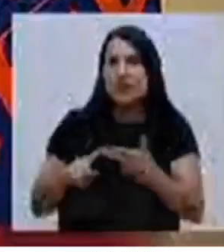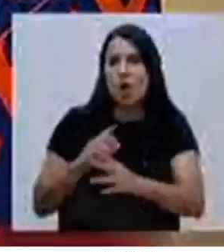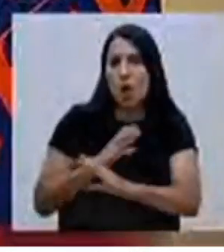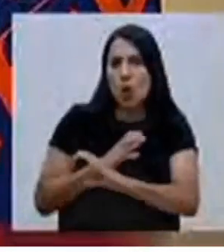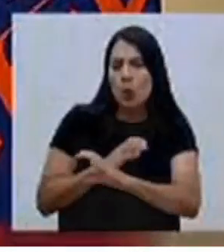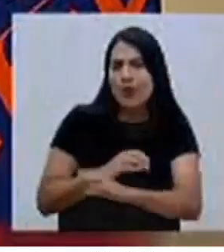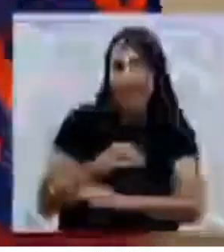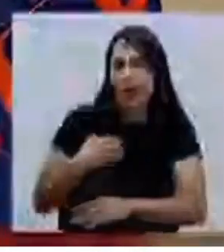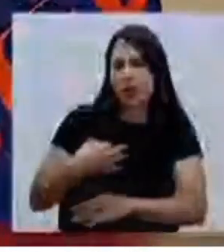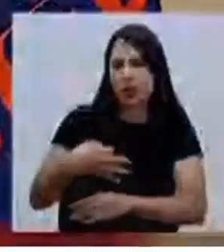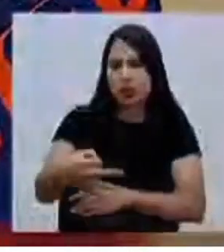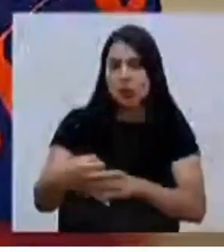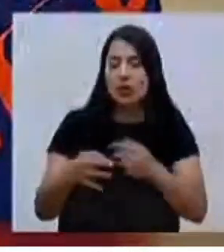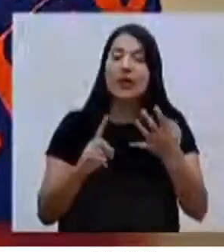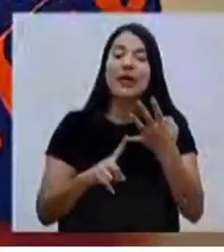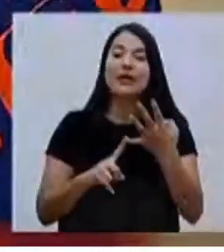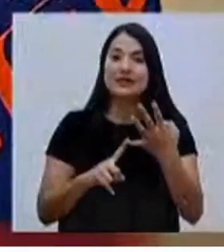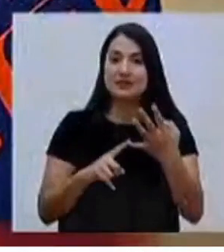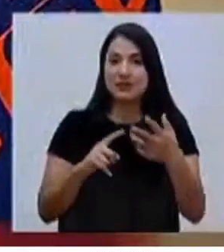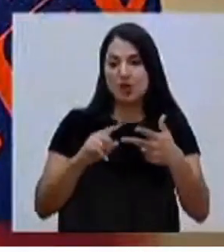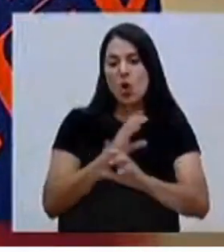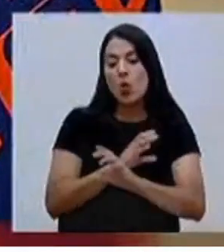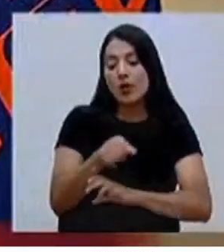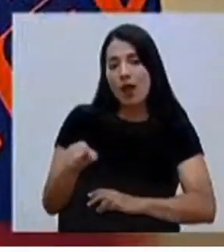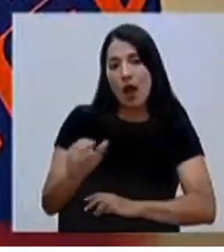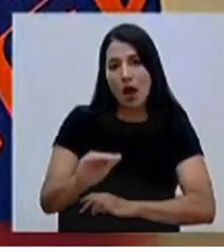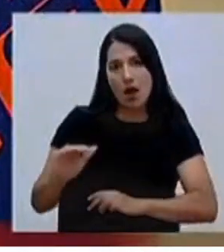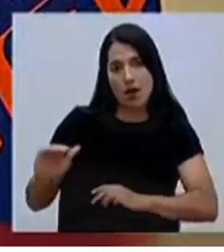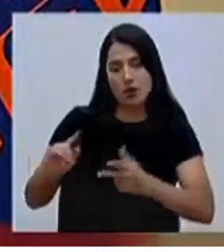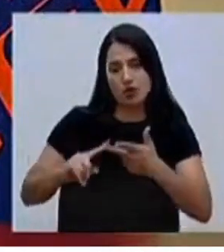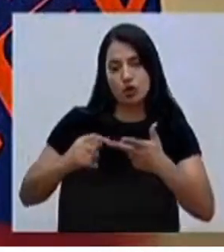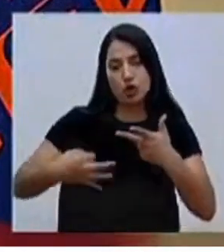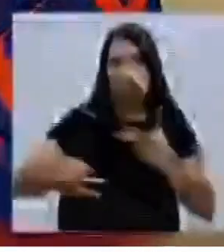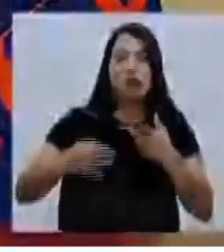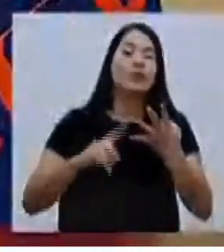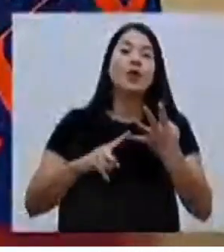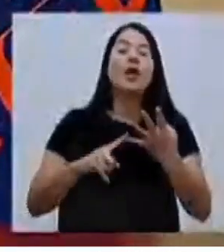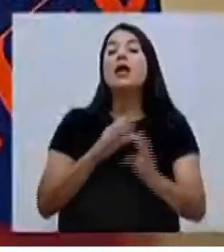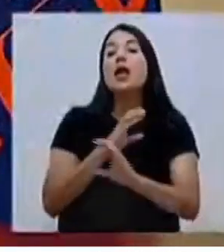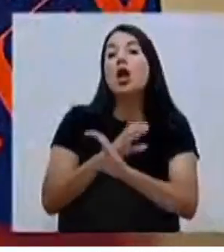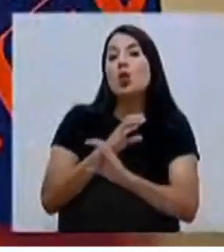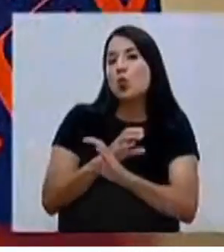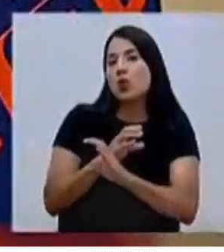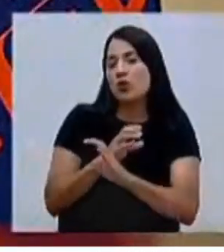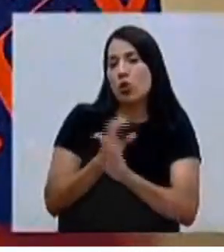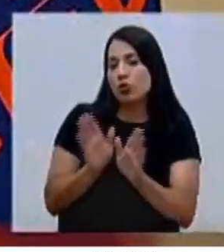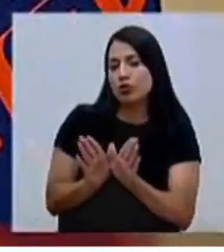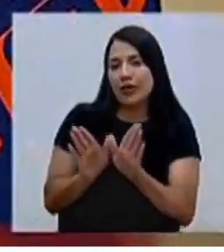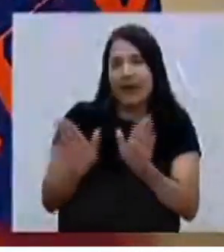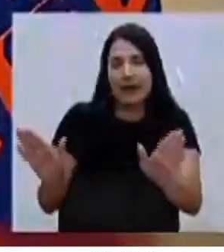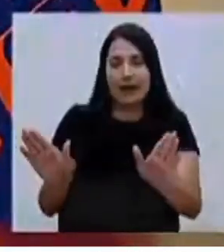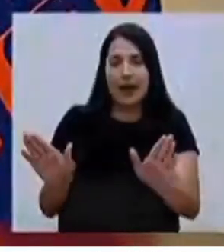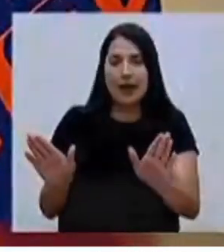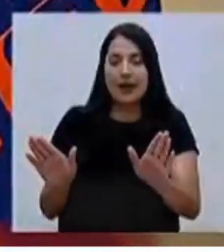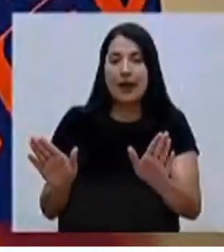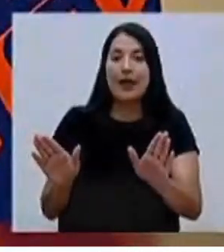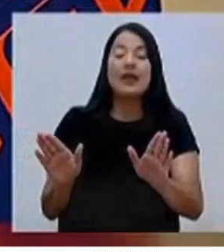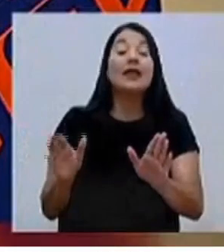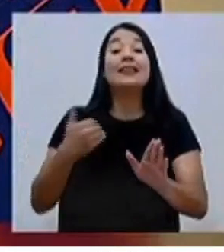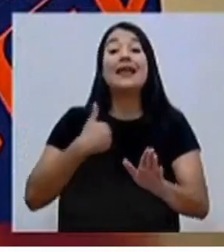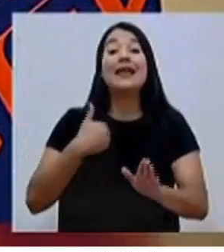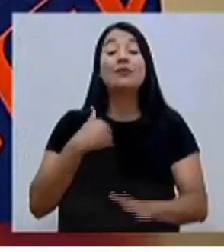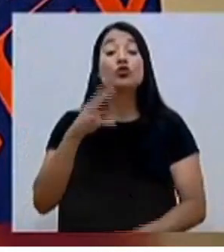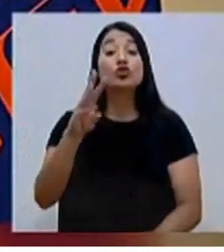VEBICIPPIES. Buenas los servicios de crecimiento y desarrollo en general que se dan a través de los 637